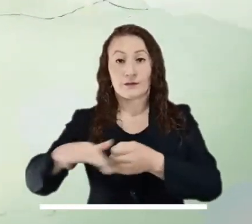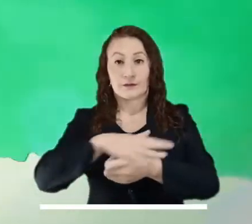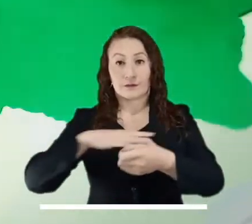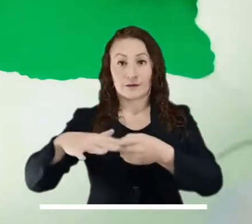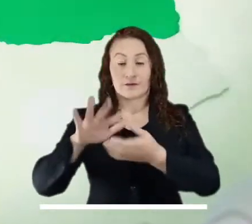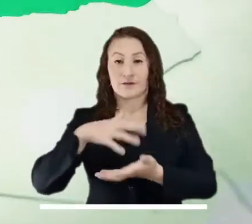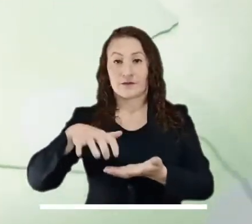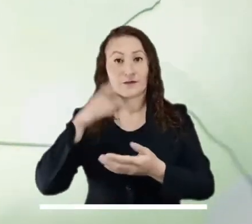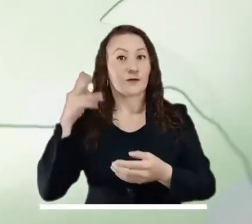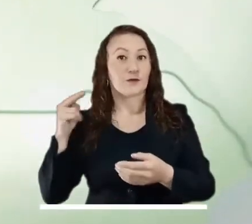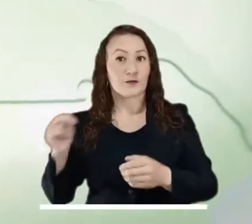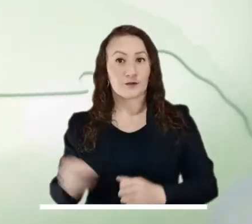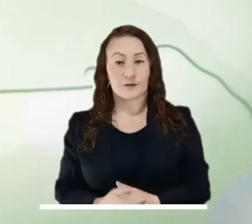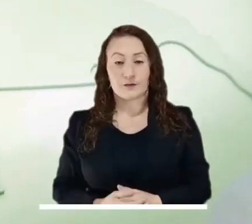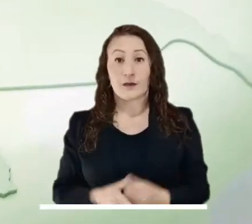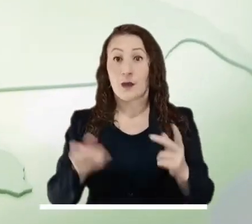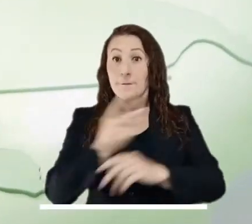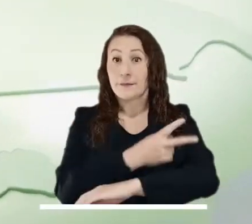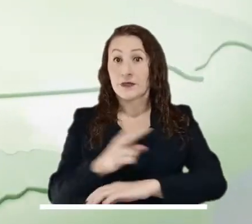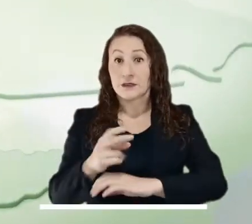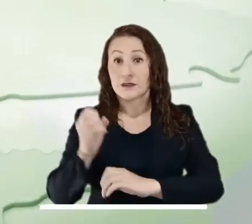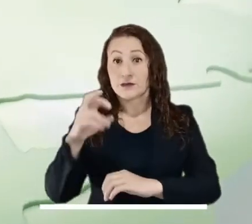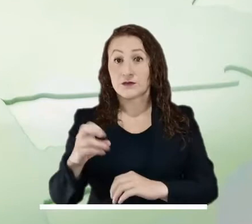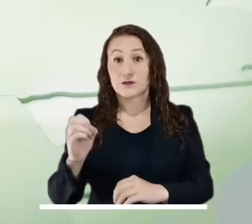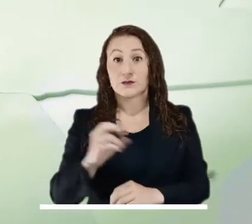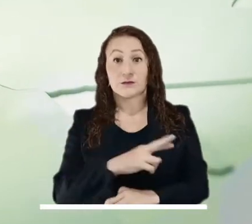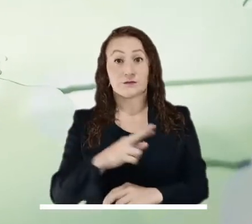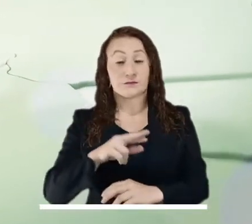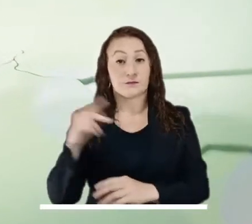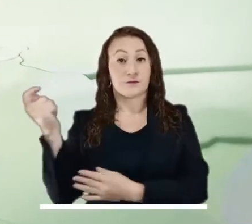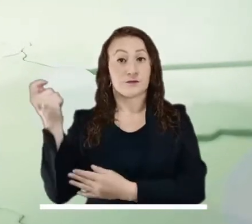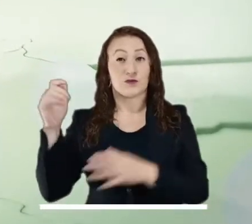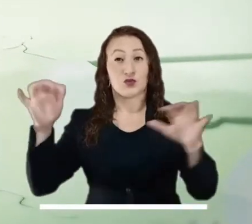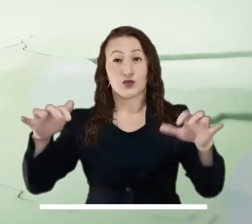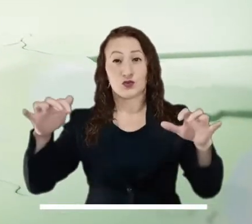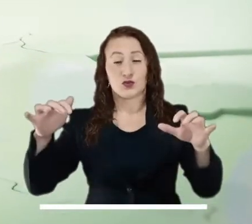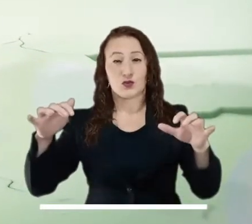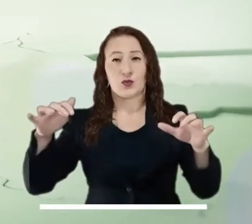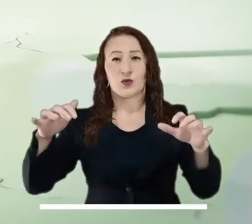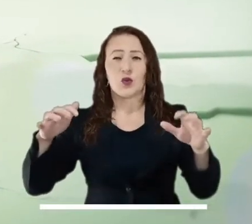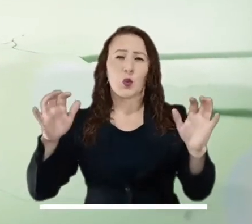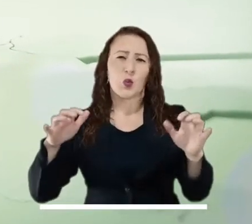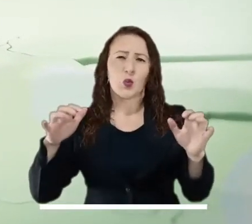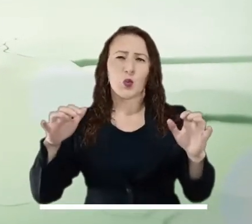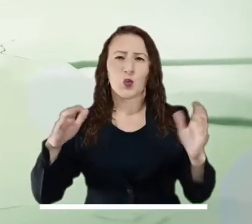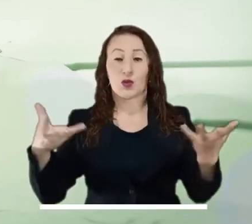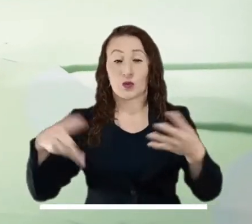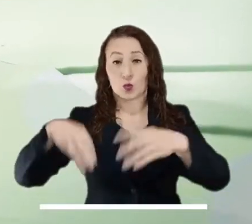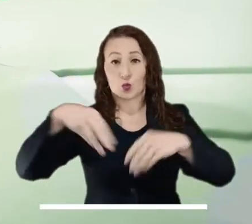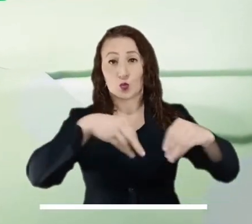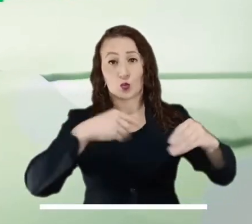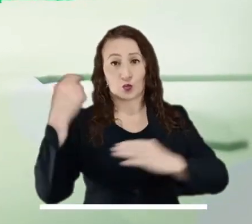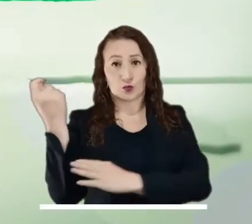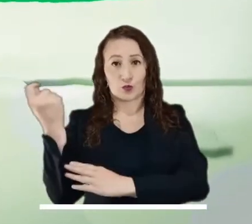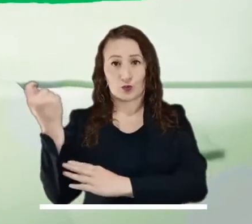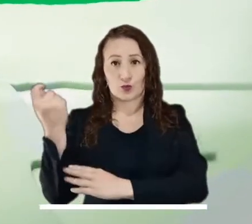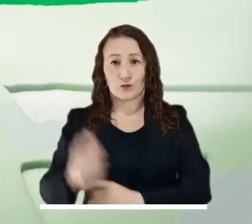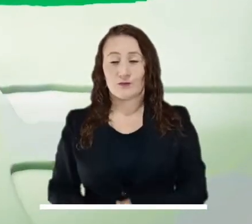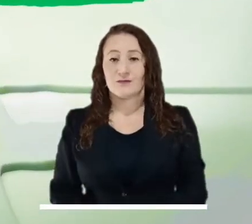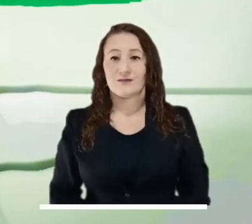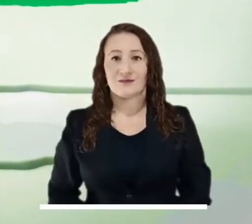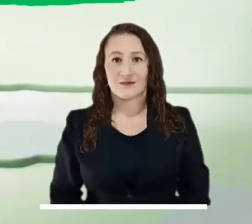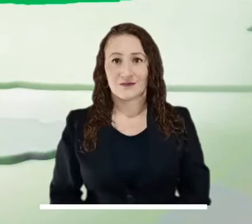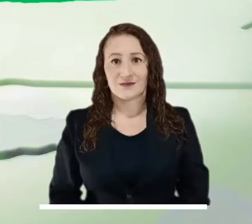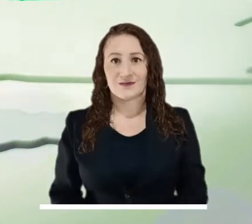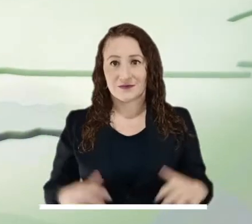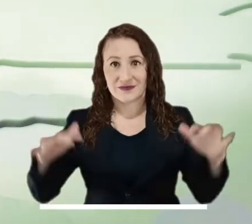Cundinamarca y los Santanderes. Mientras que lluvias moderadas se prevén en Bichada y el Suroriente de Meta, lluvias ligeras se advierten a lo largo del pie de